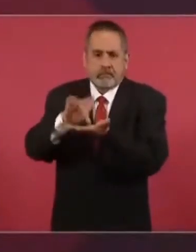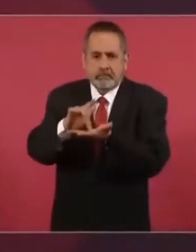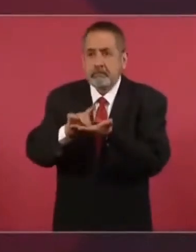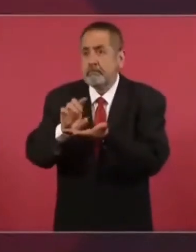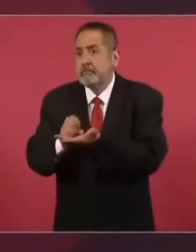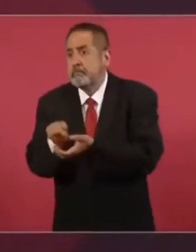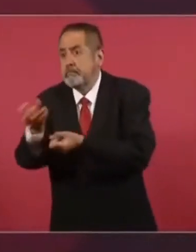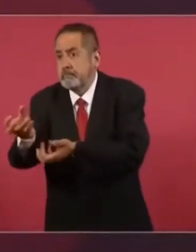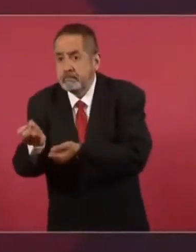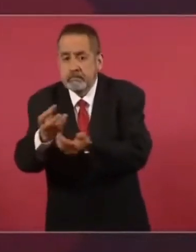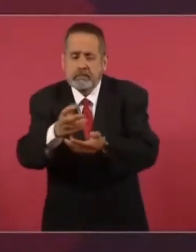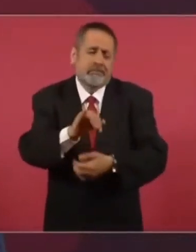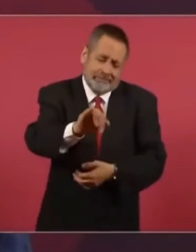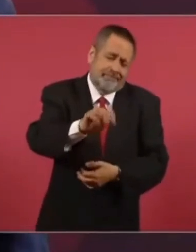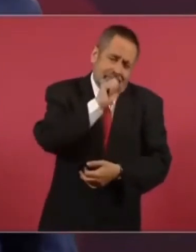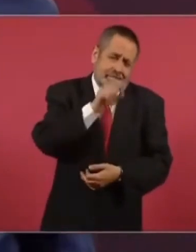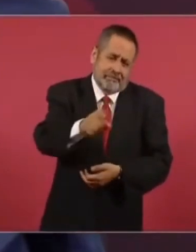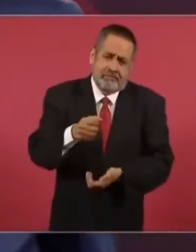también.